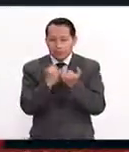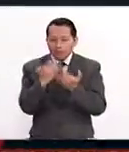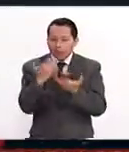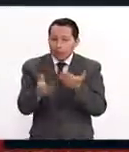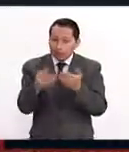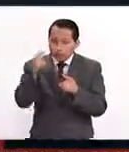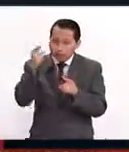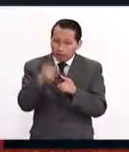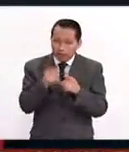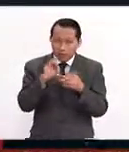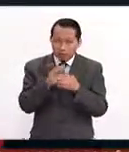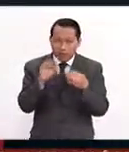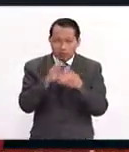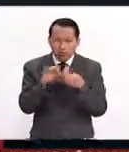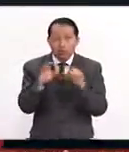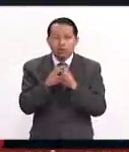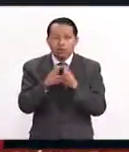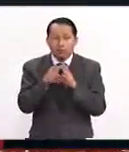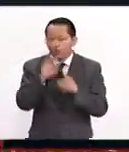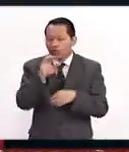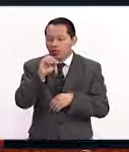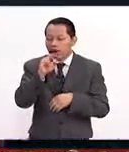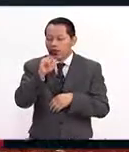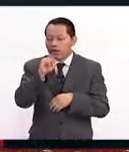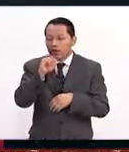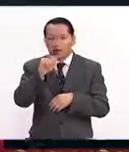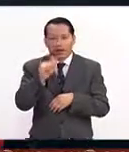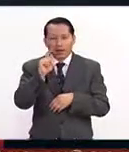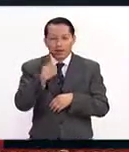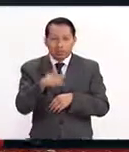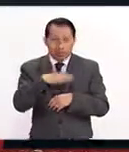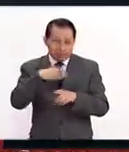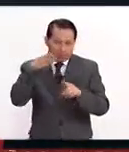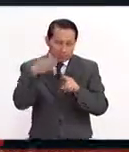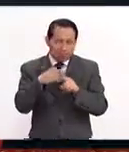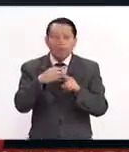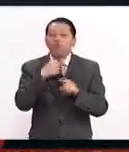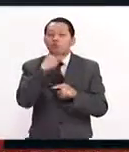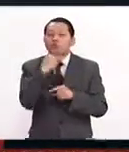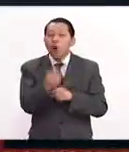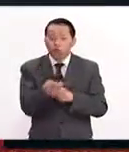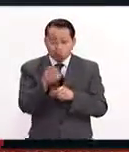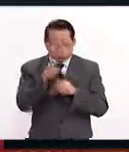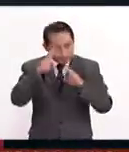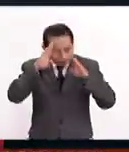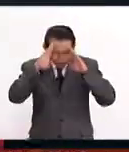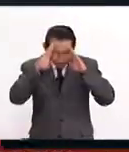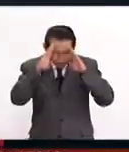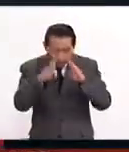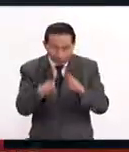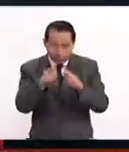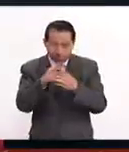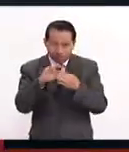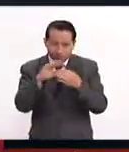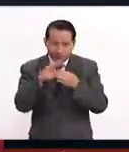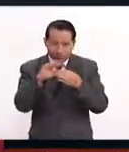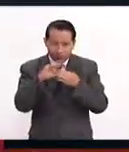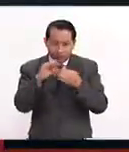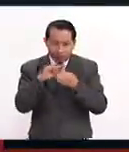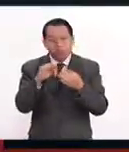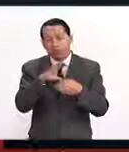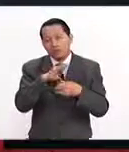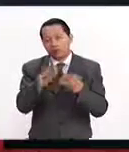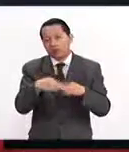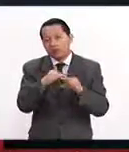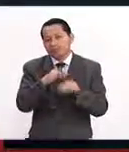que es el aspecto de la foniatría, que es la especialidad médica que estudia los problemas de la voz, pues sí vemos que es un impacto muy importante,